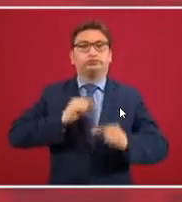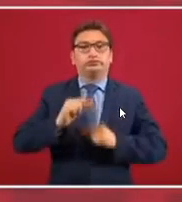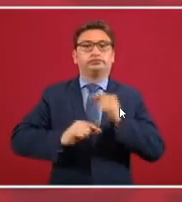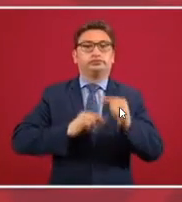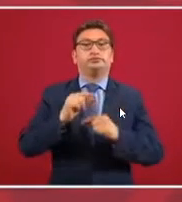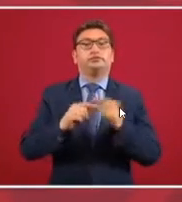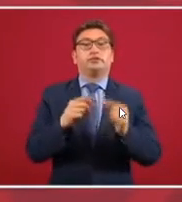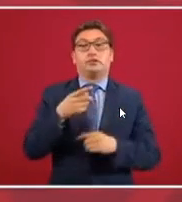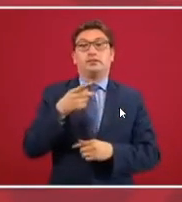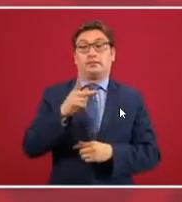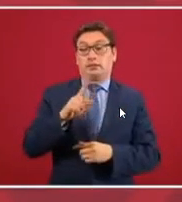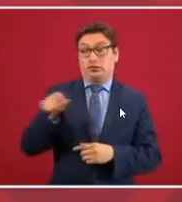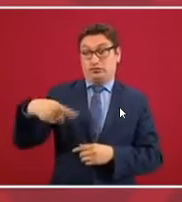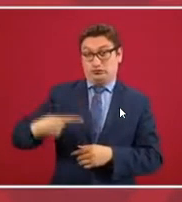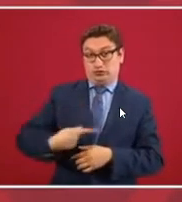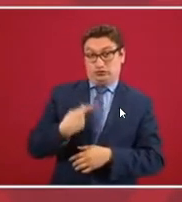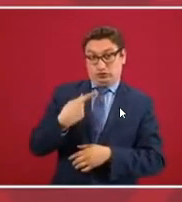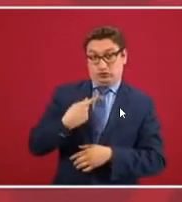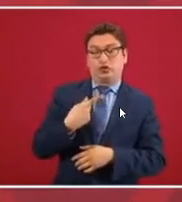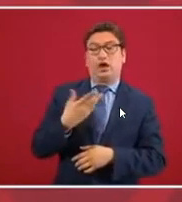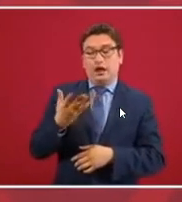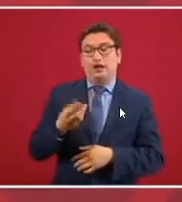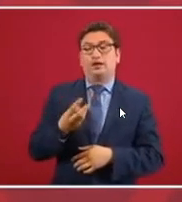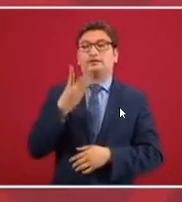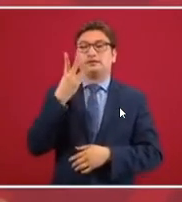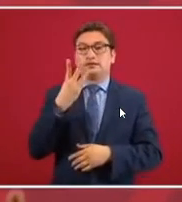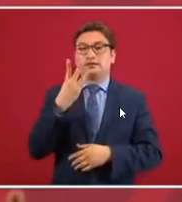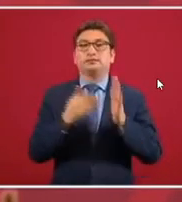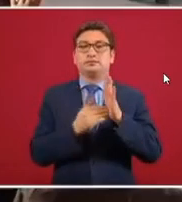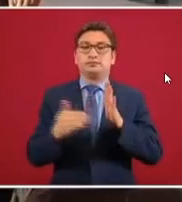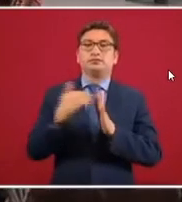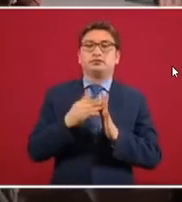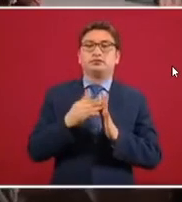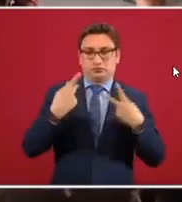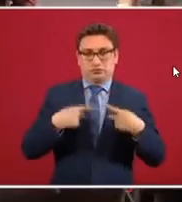a la pregunta, tres millones de créditos.